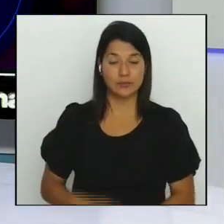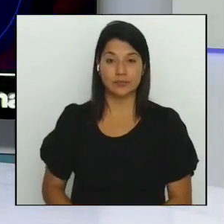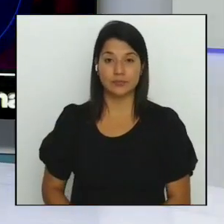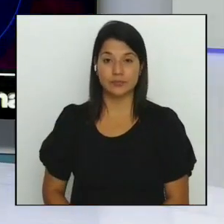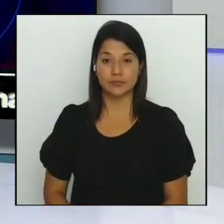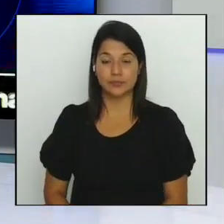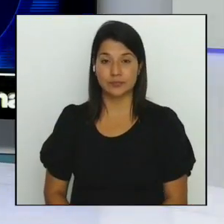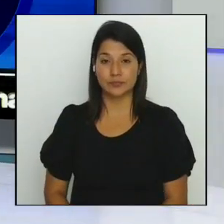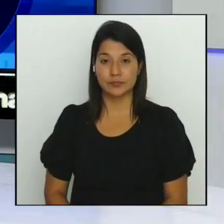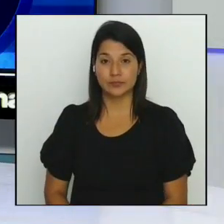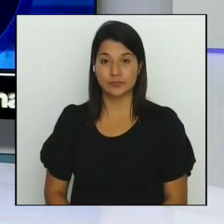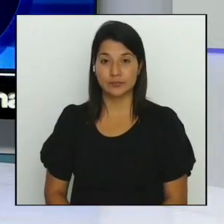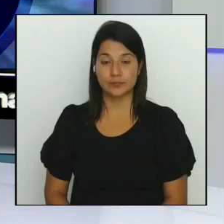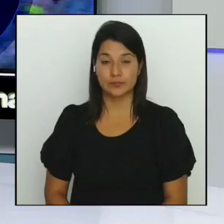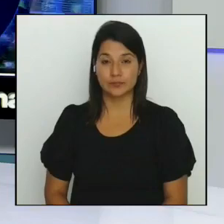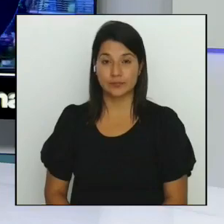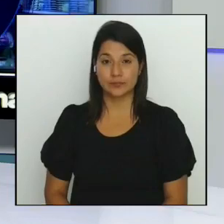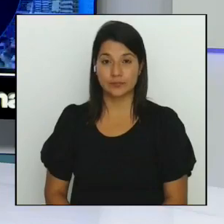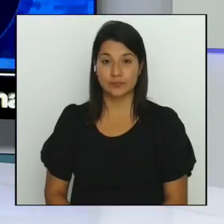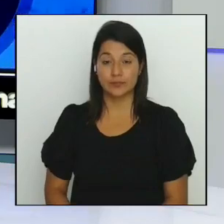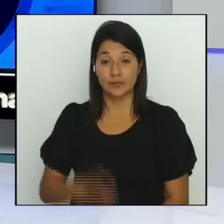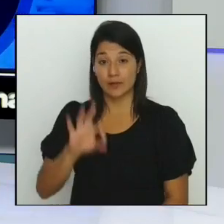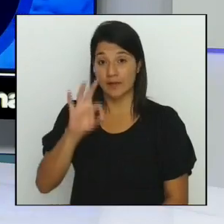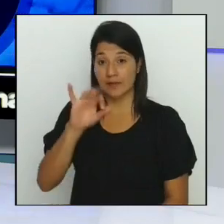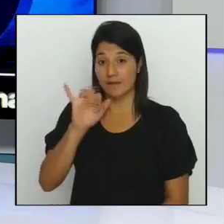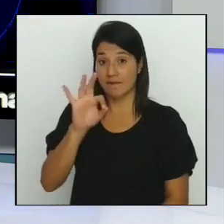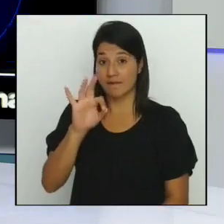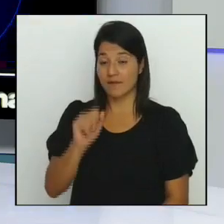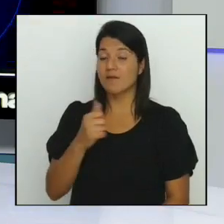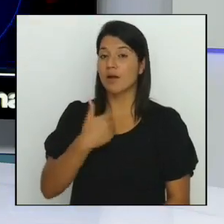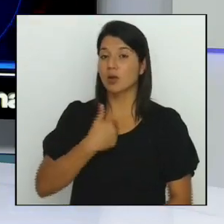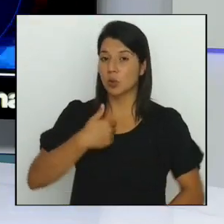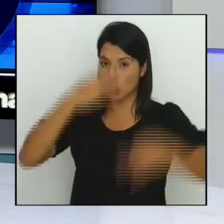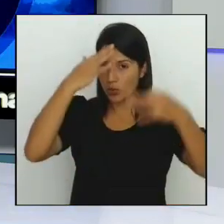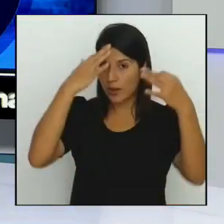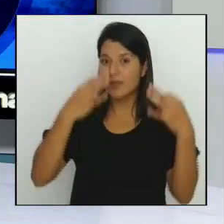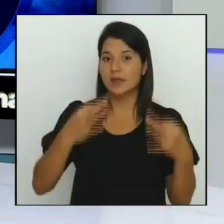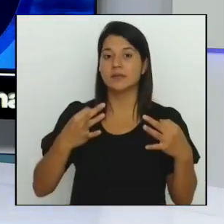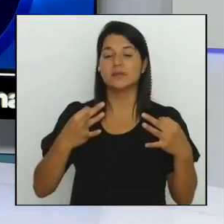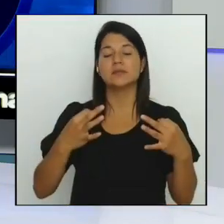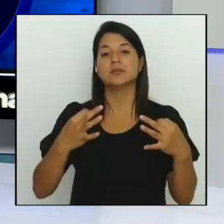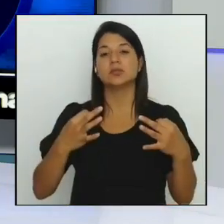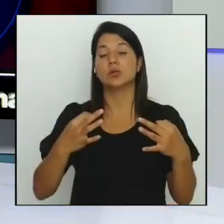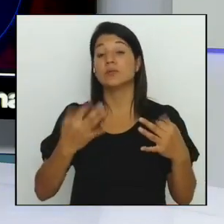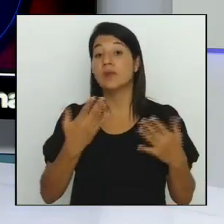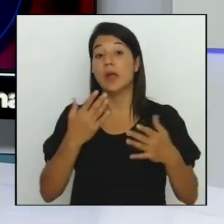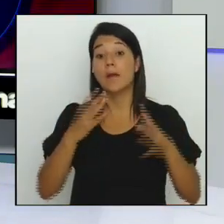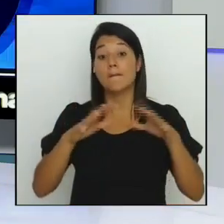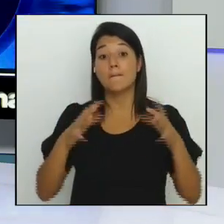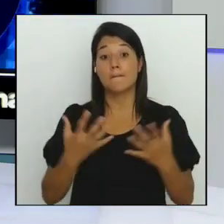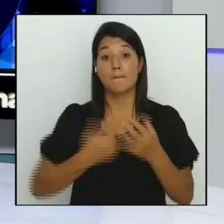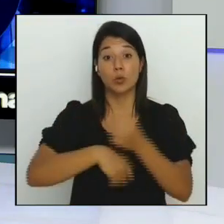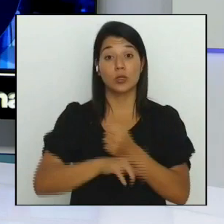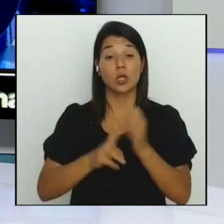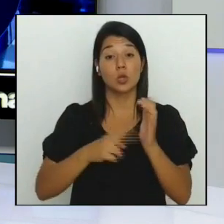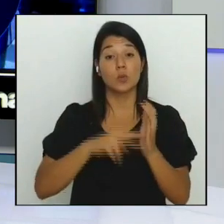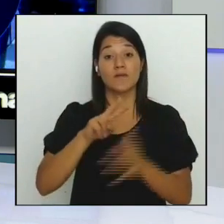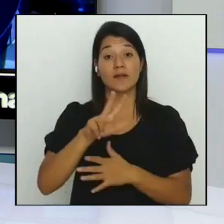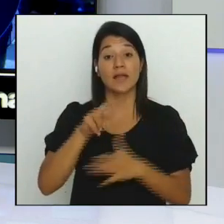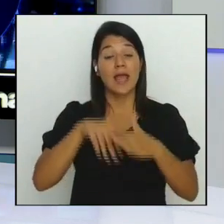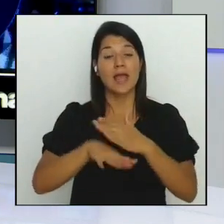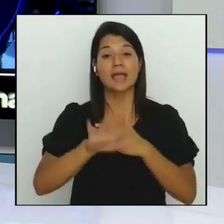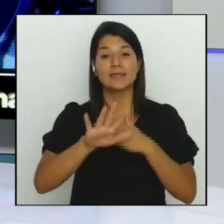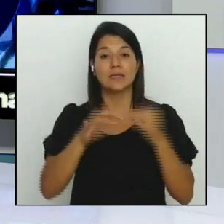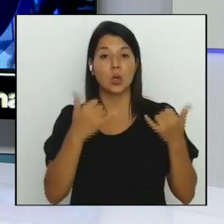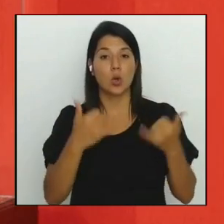la FIFA tomó una medida salomónica y el Mundial del 2023 se jugará en 5 países de 3 continentes distintos